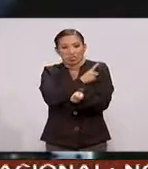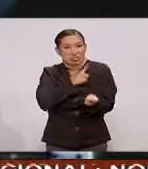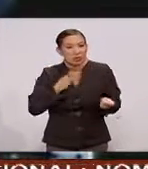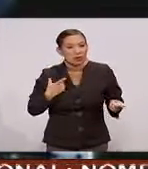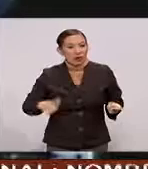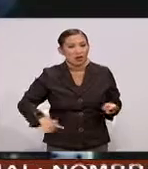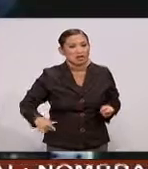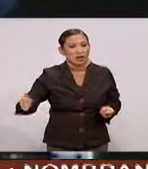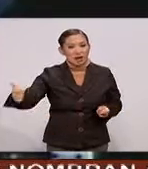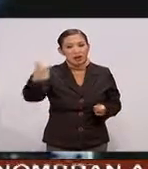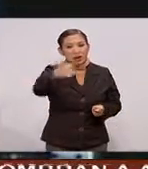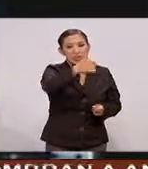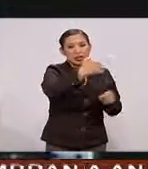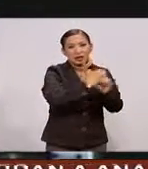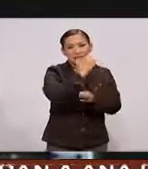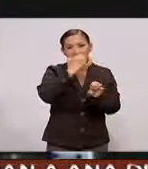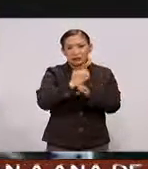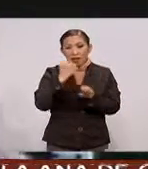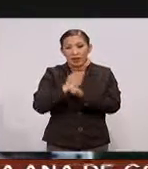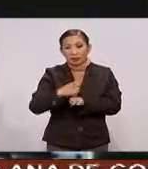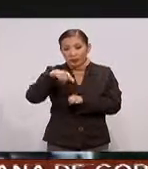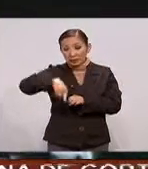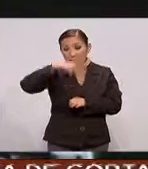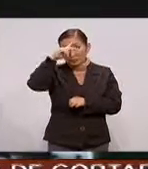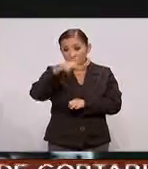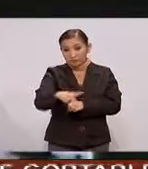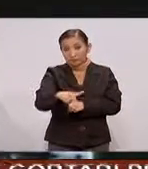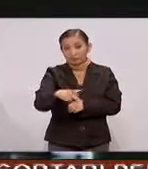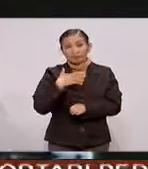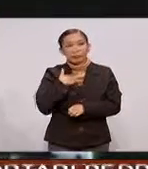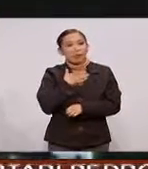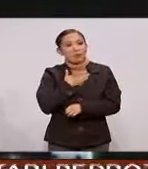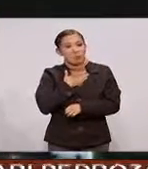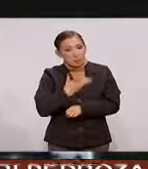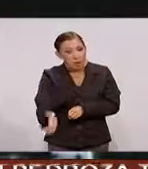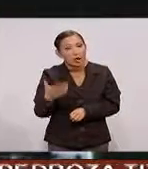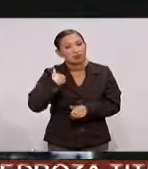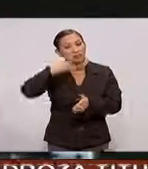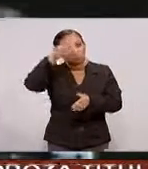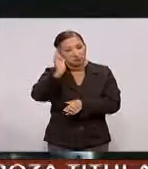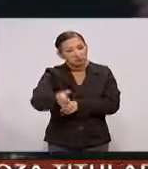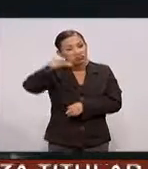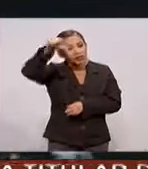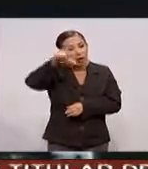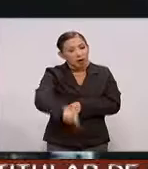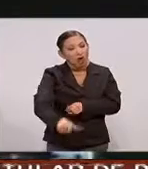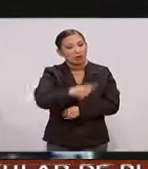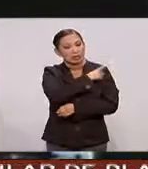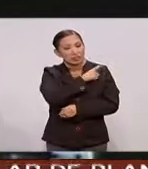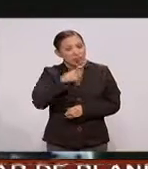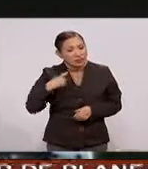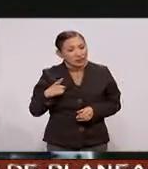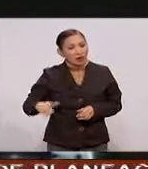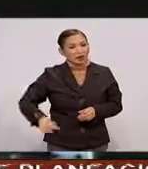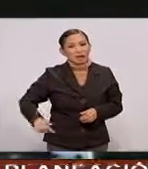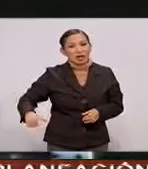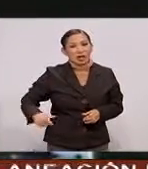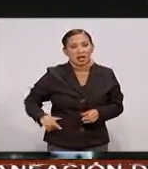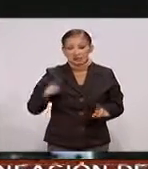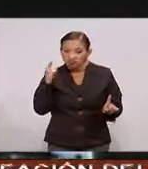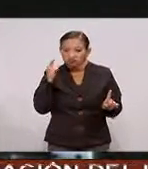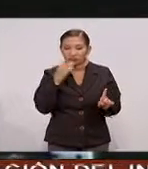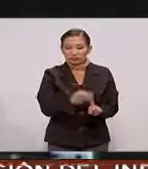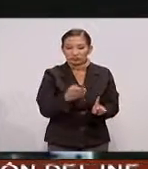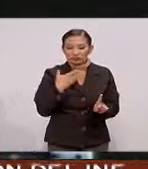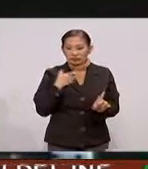pública De los estados En el país Que bueno Que se haya aprobado Porque hoy La deuda pública Directa